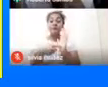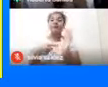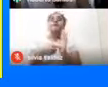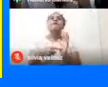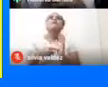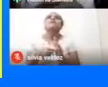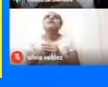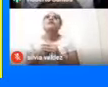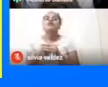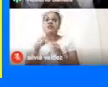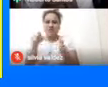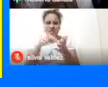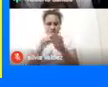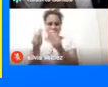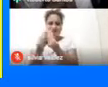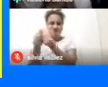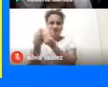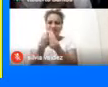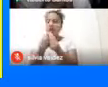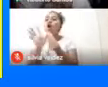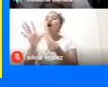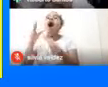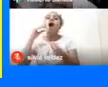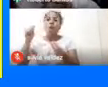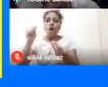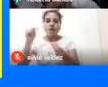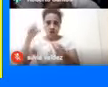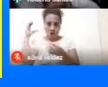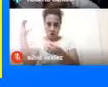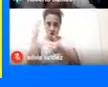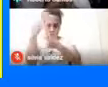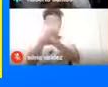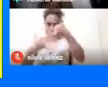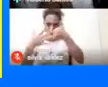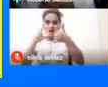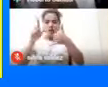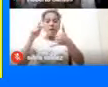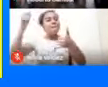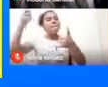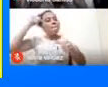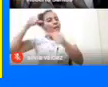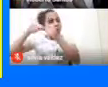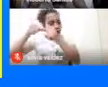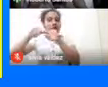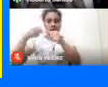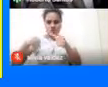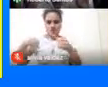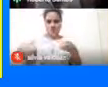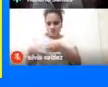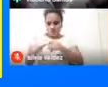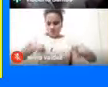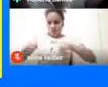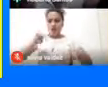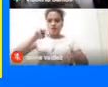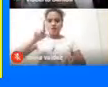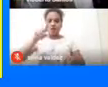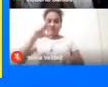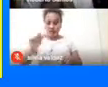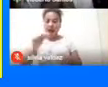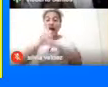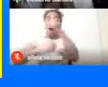Con el Consejo De Abuelas De Colombia Y la Cátedra De la Memoria Muisca Que yo coordino En el año 2015